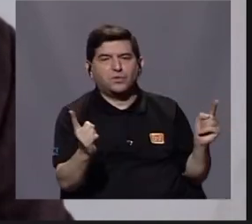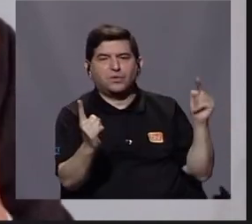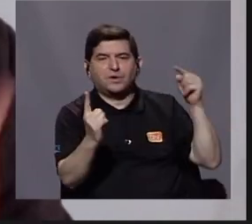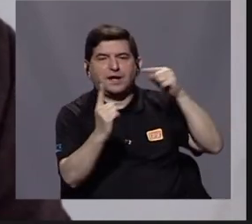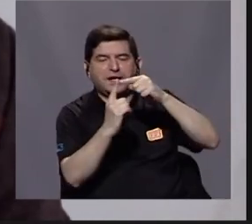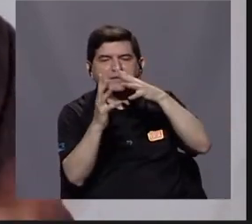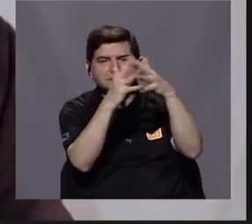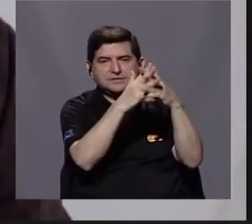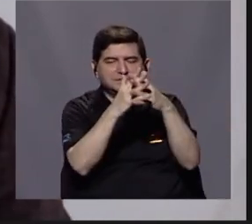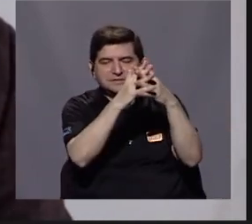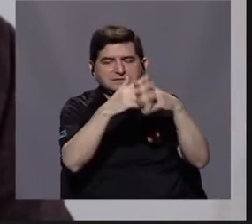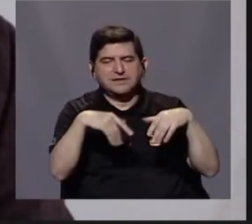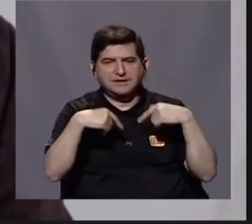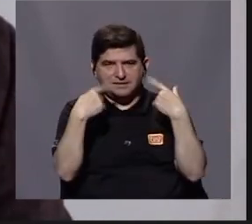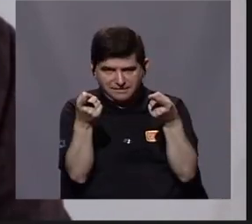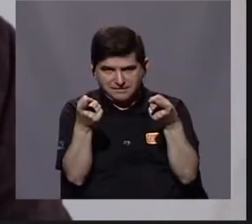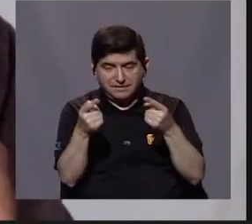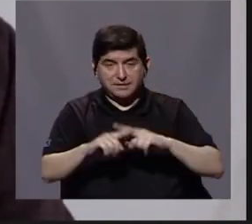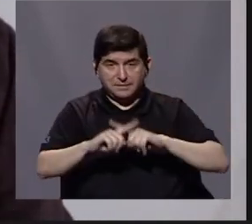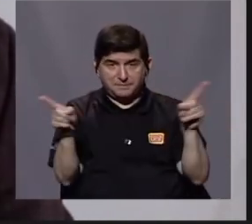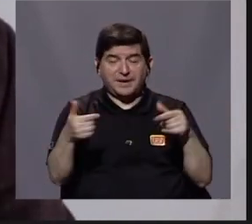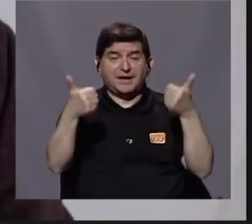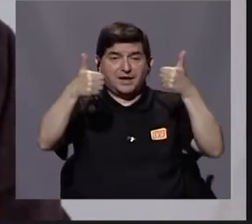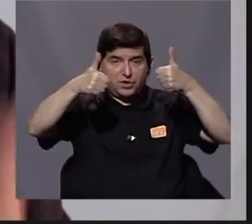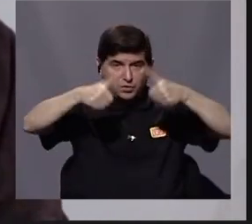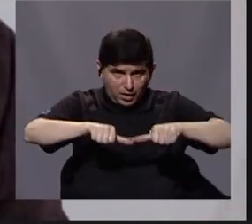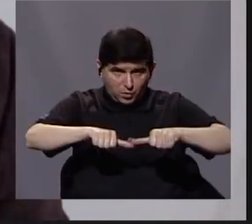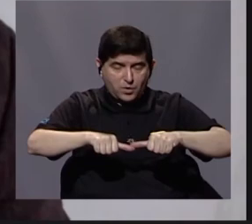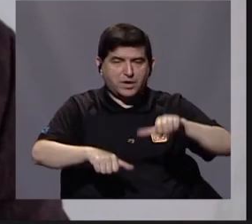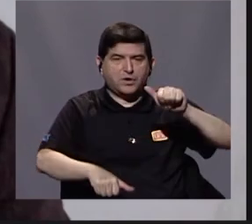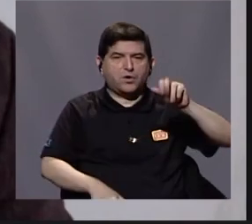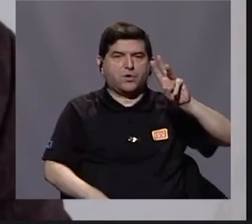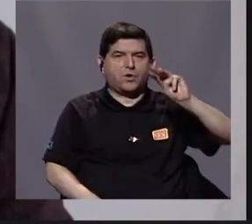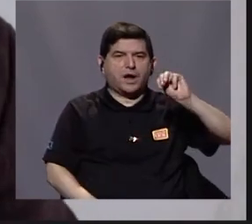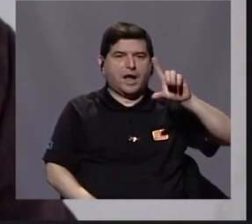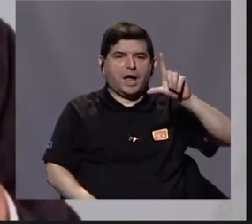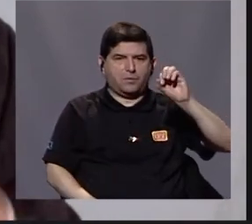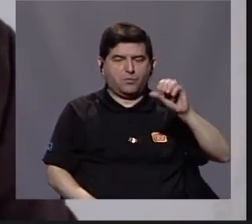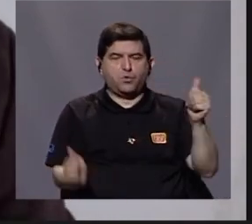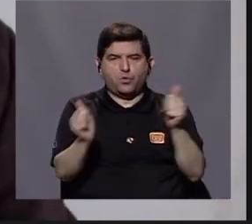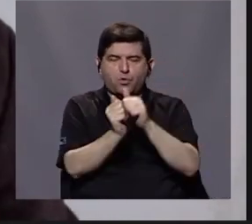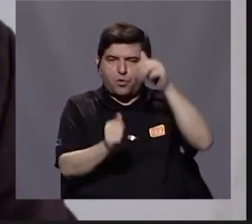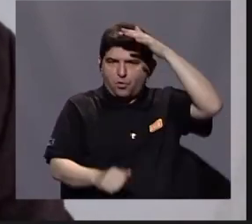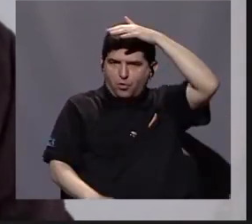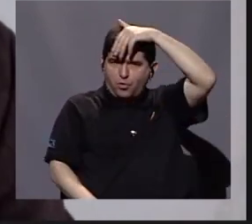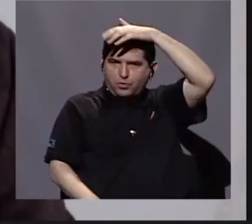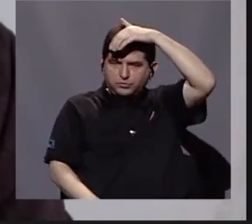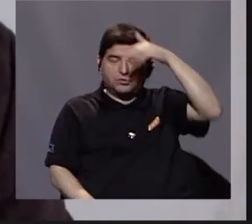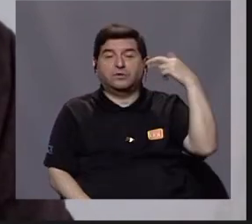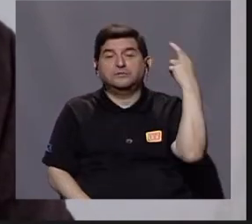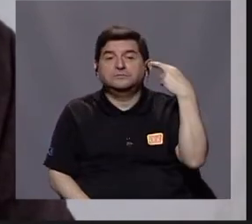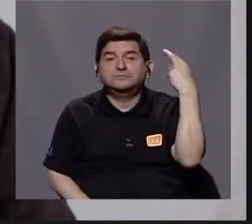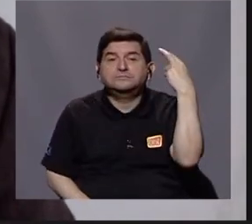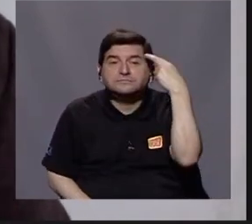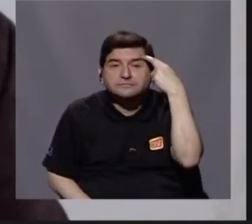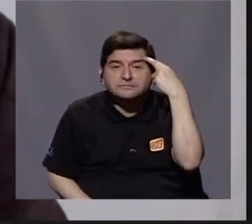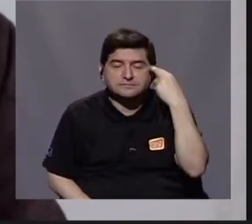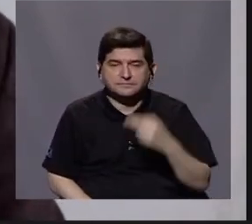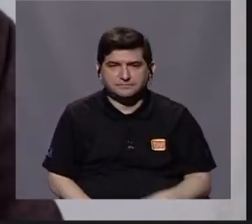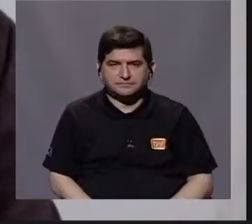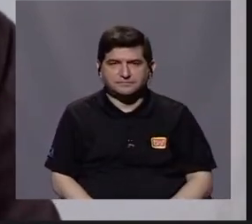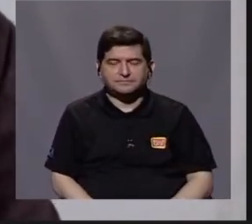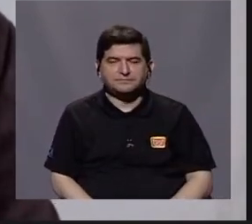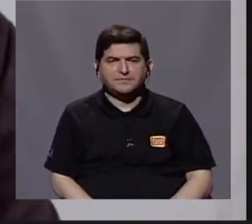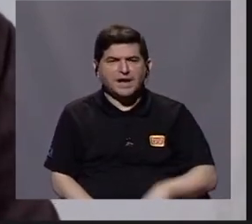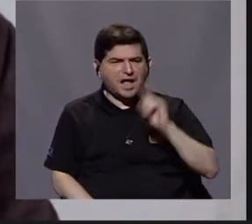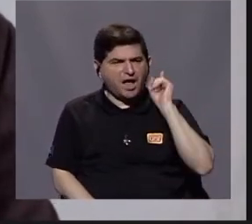Pero debemos reconocer que este acuerdo que hizo AMLO con Trump se debió precisamente al